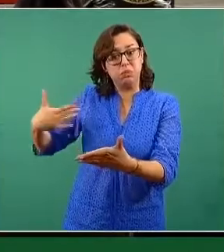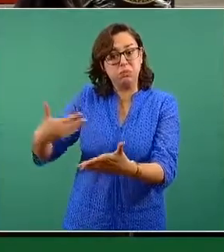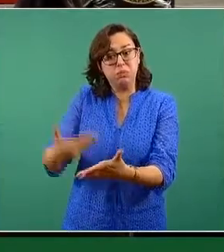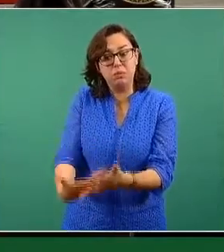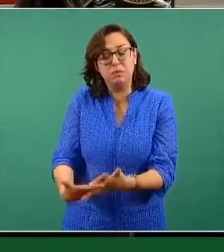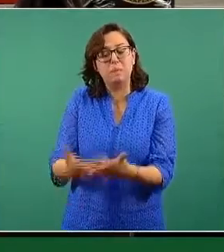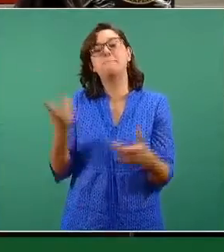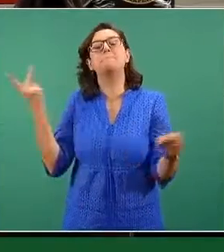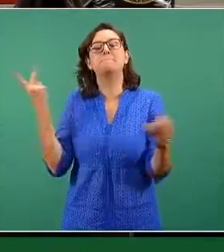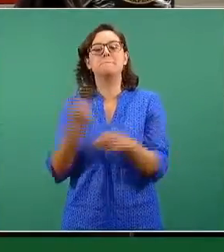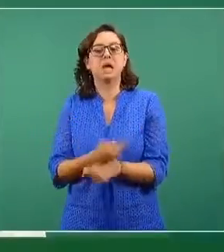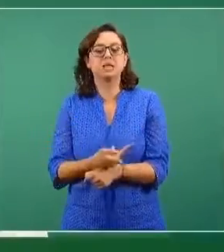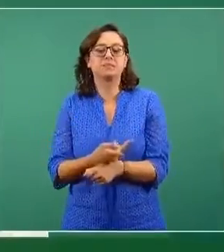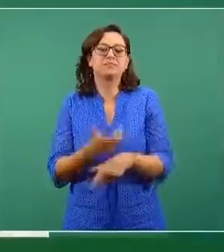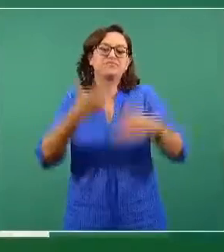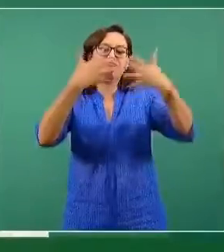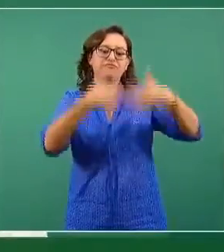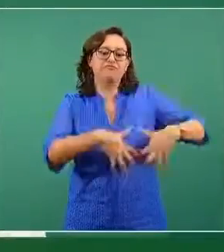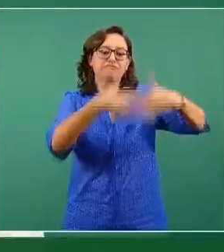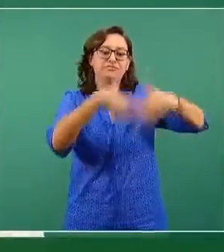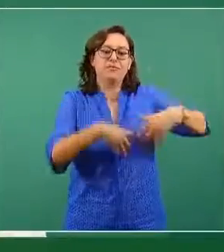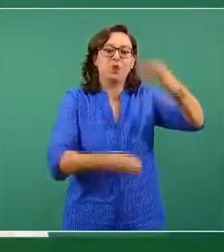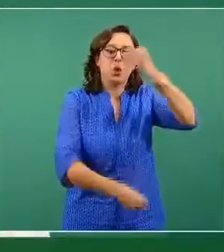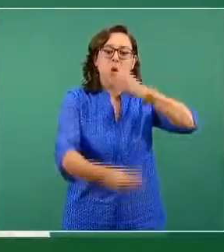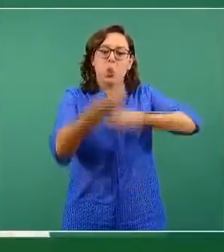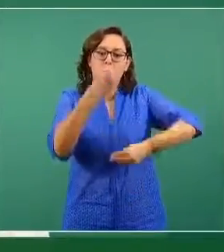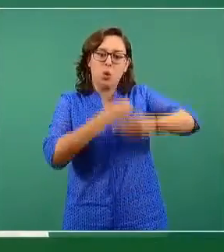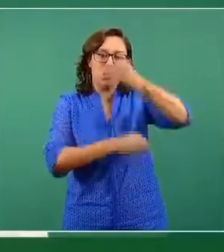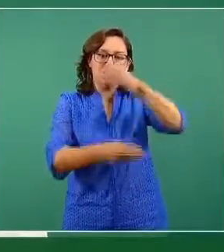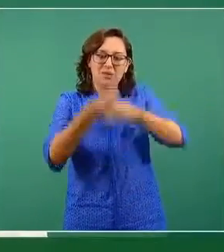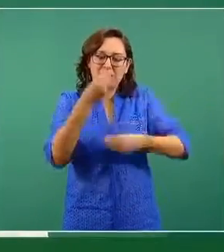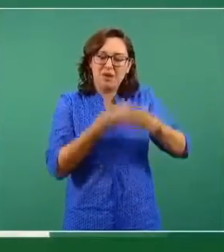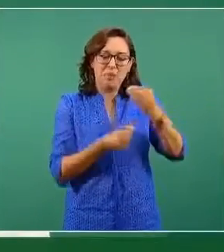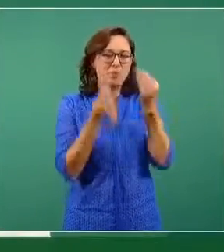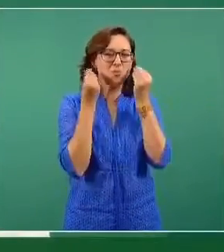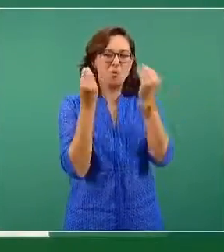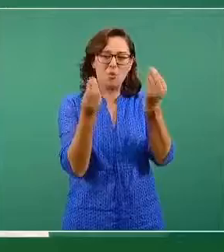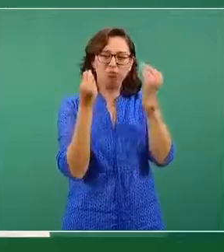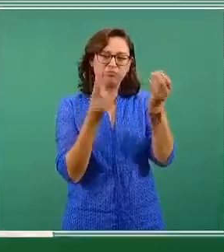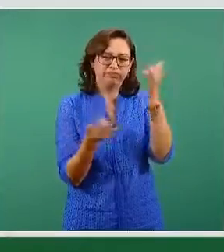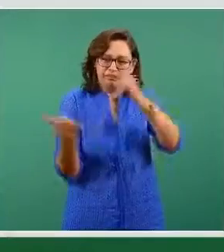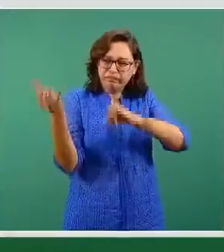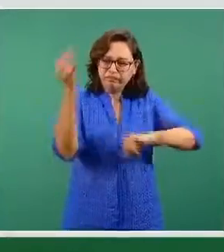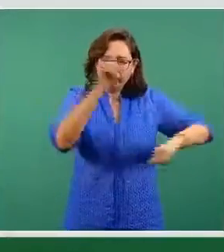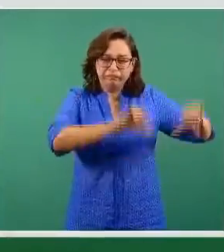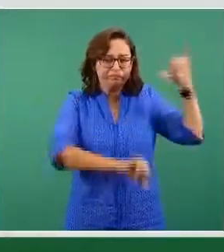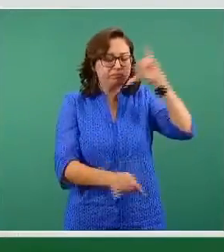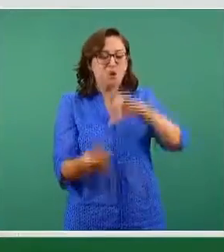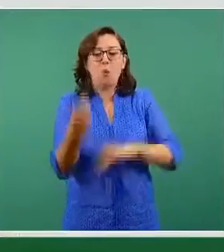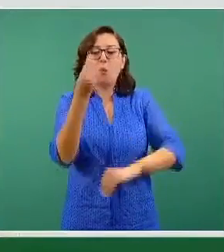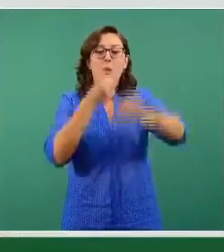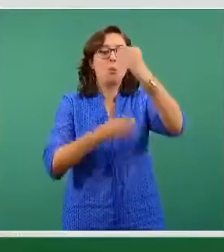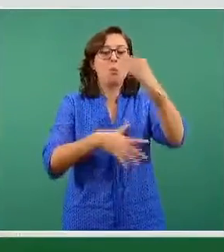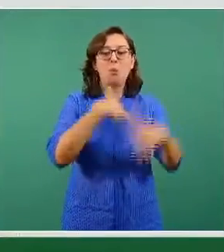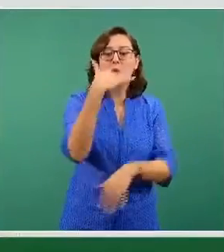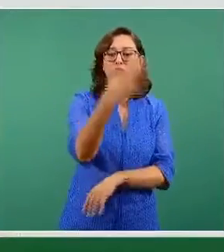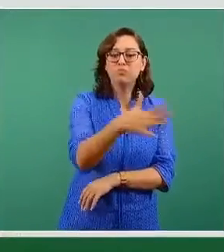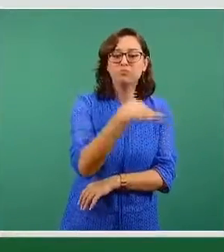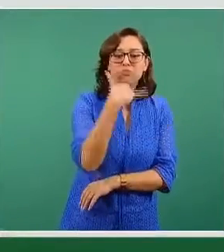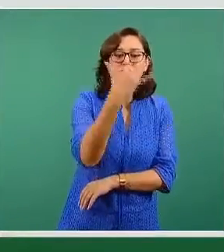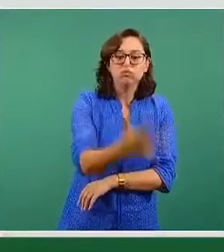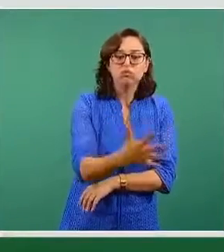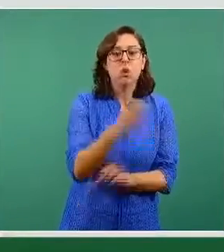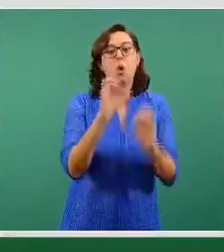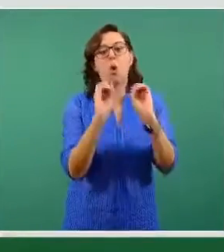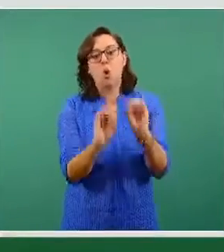productos industrializados, procesados y ultraprocesados, lo que popularmente se conoce como comida chatarra